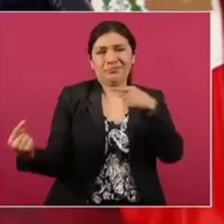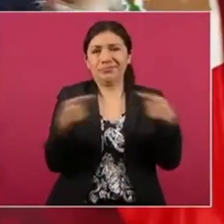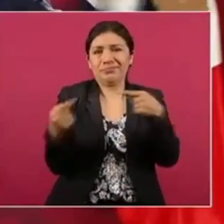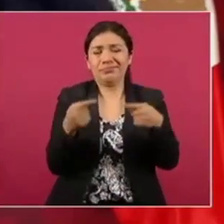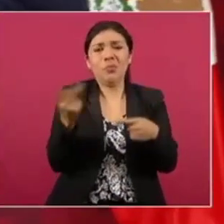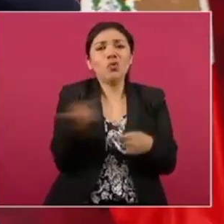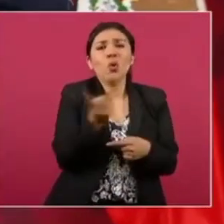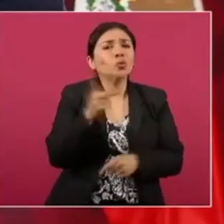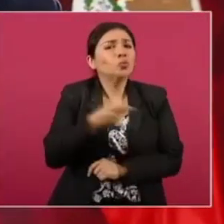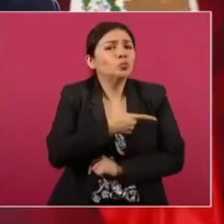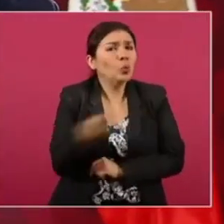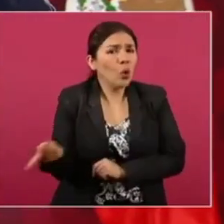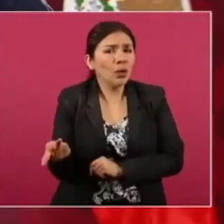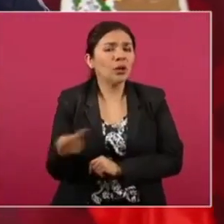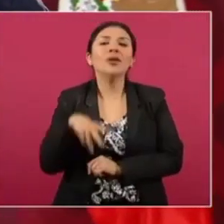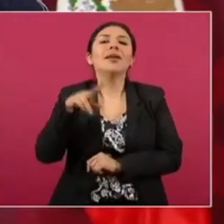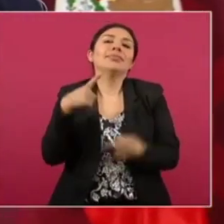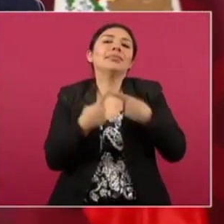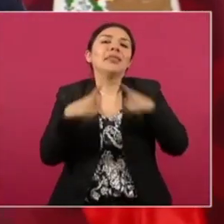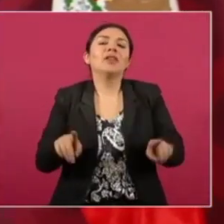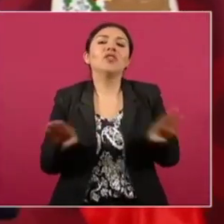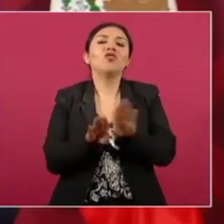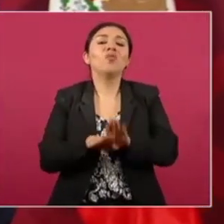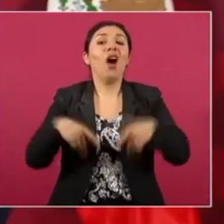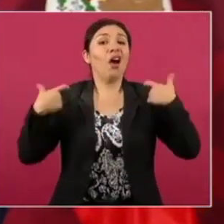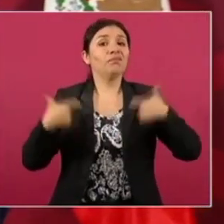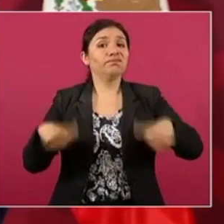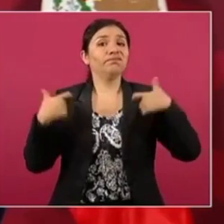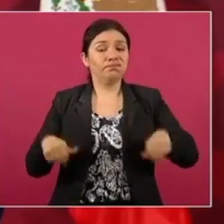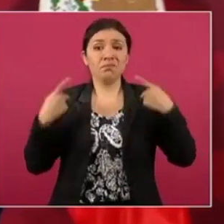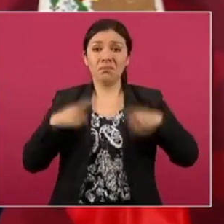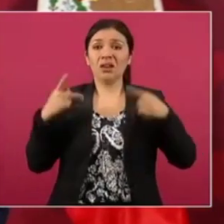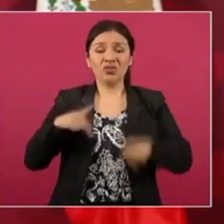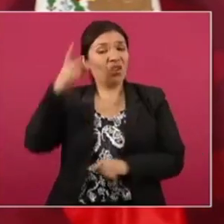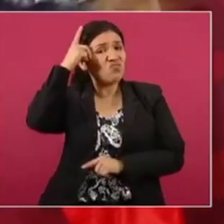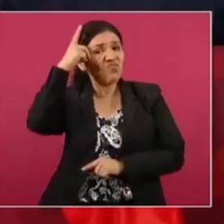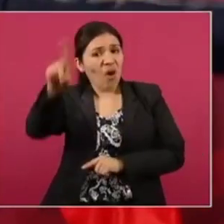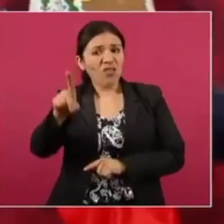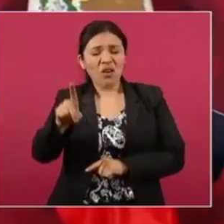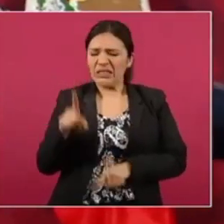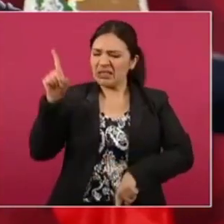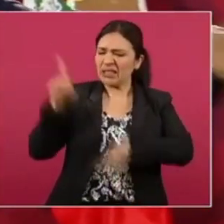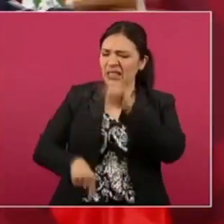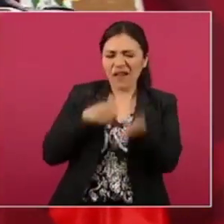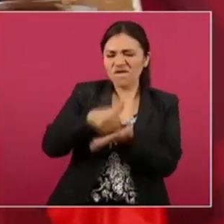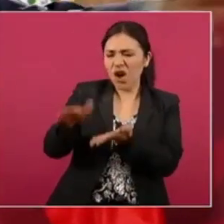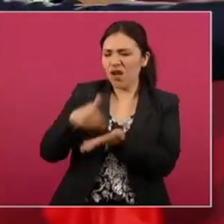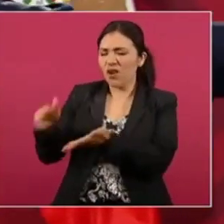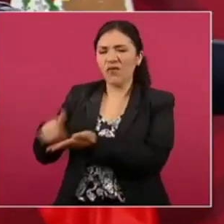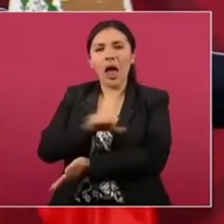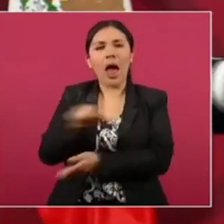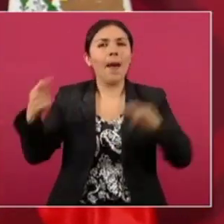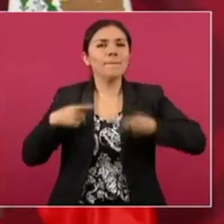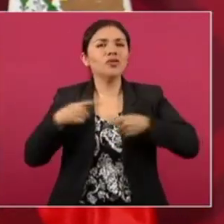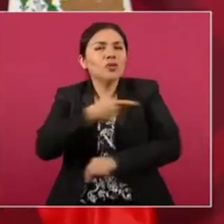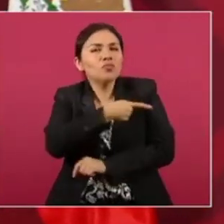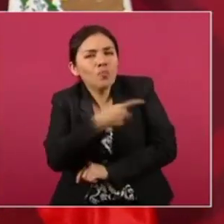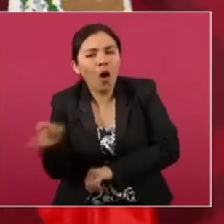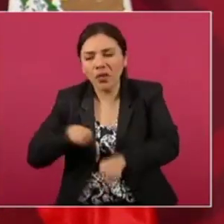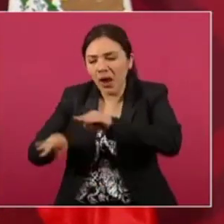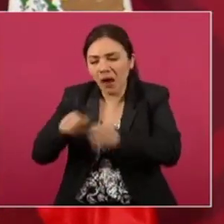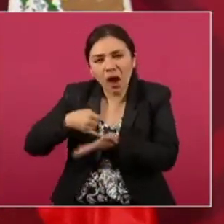no es el caso de un cacique que despoja a campesinos,